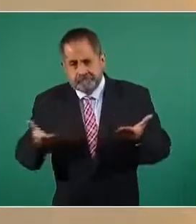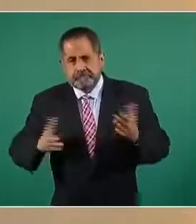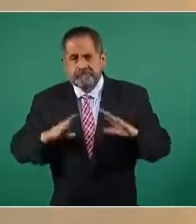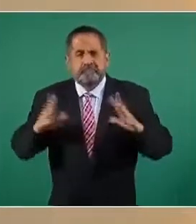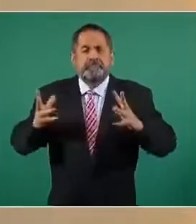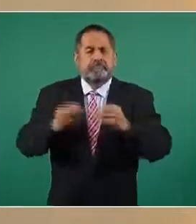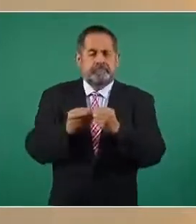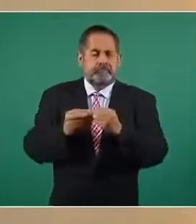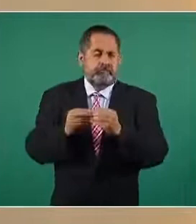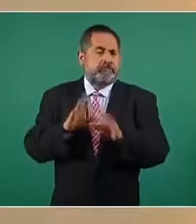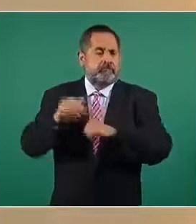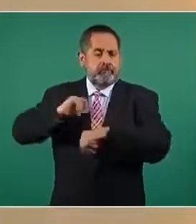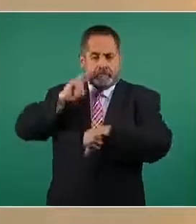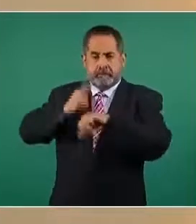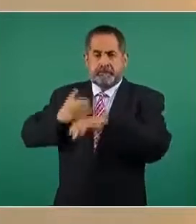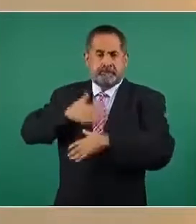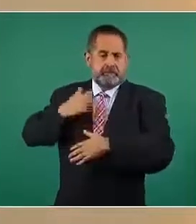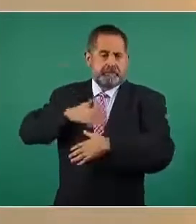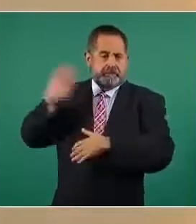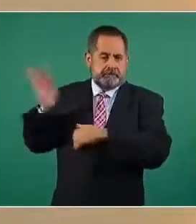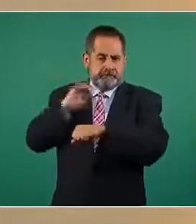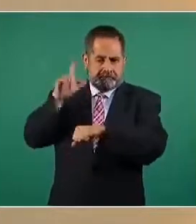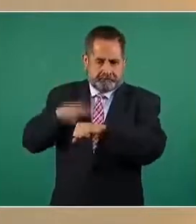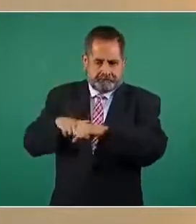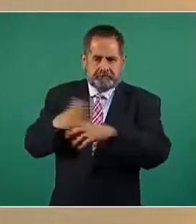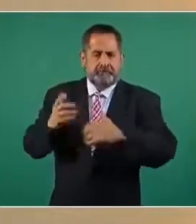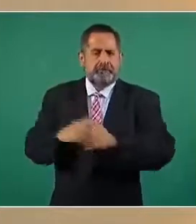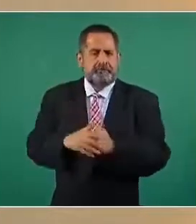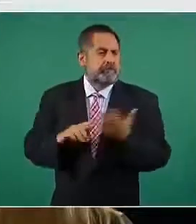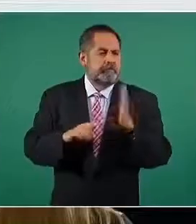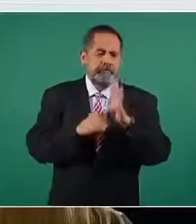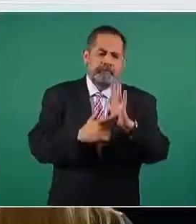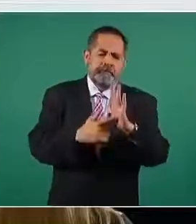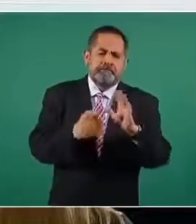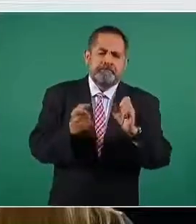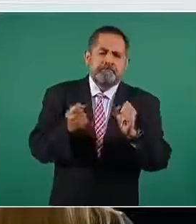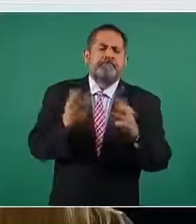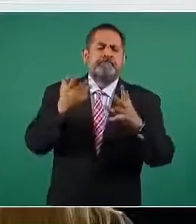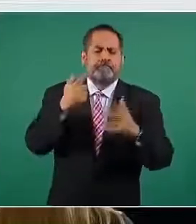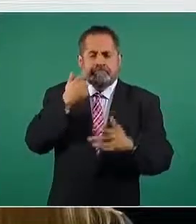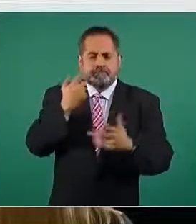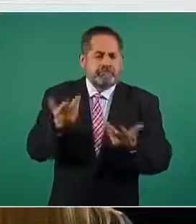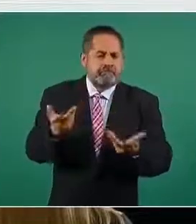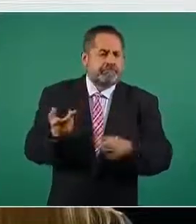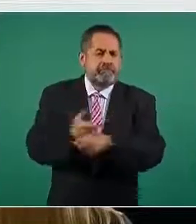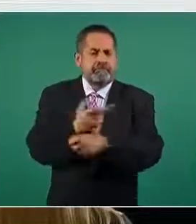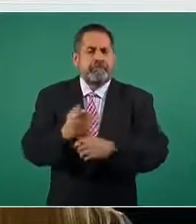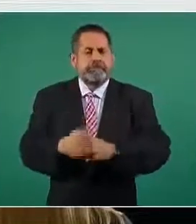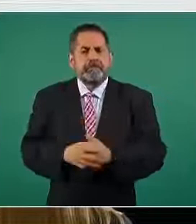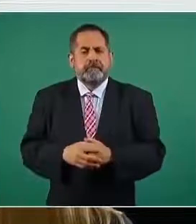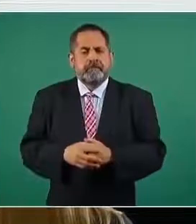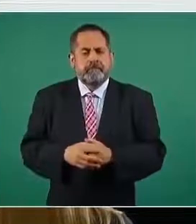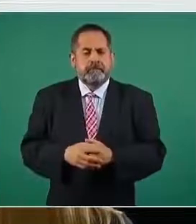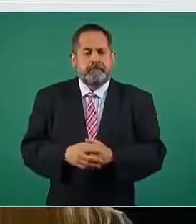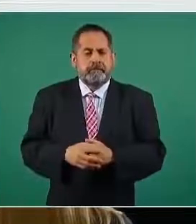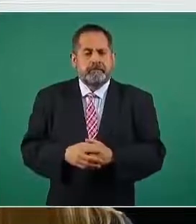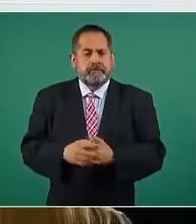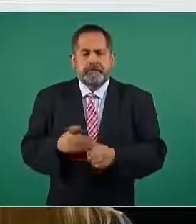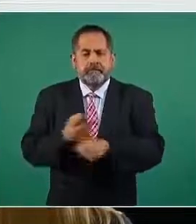índole federal. Entonces, vamos a presentar a continuación cuáles son los